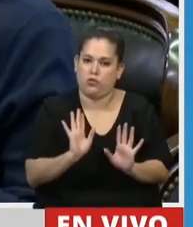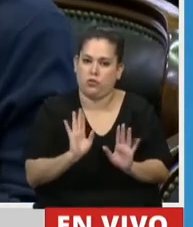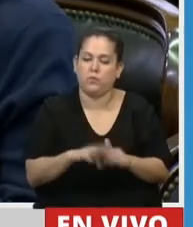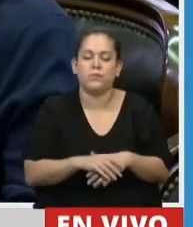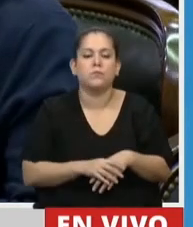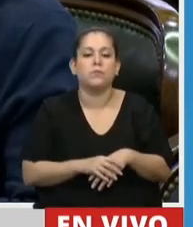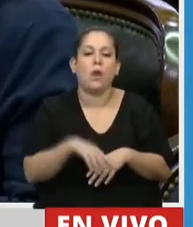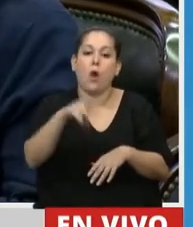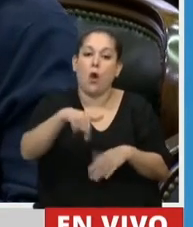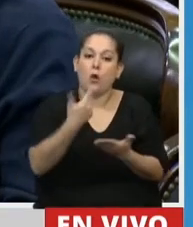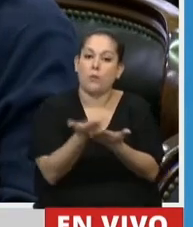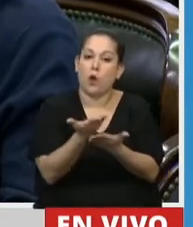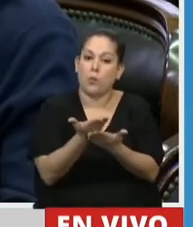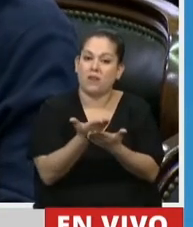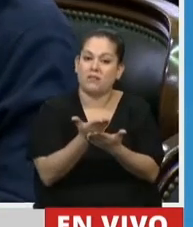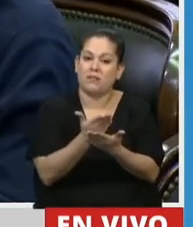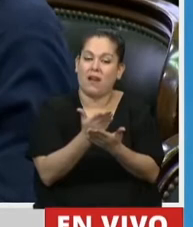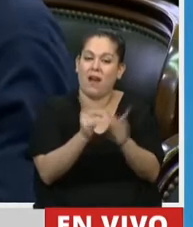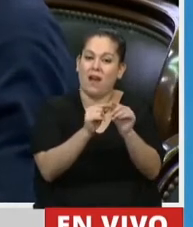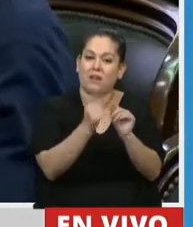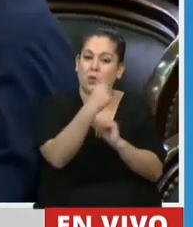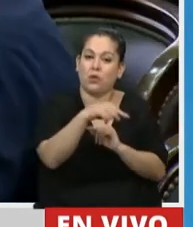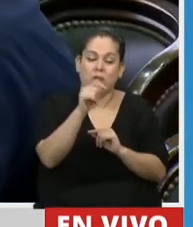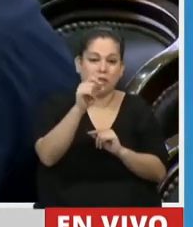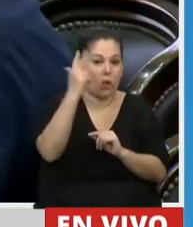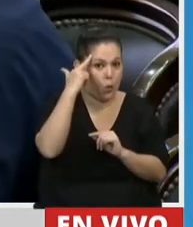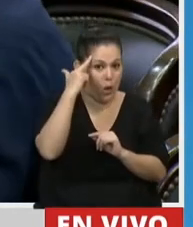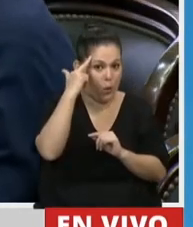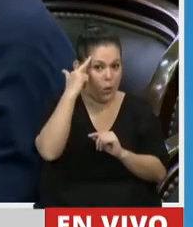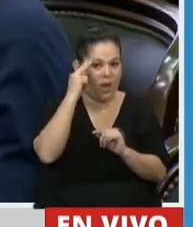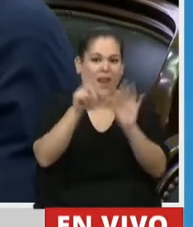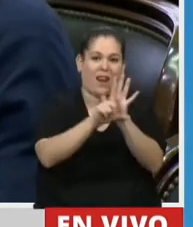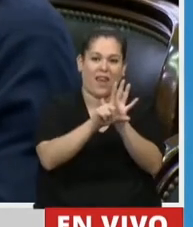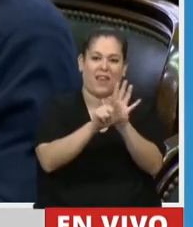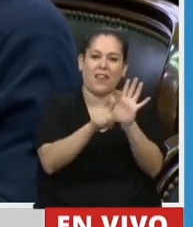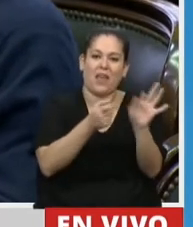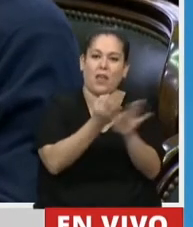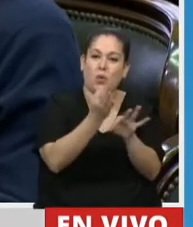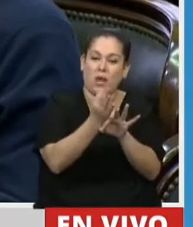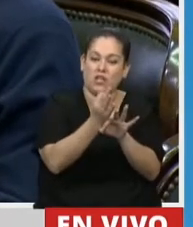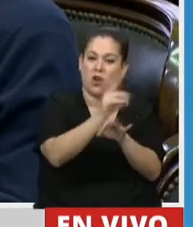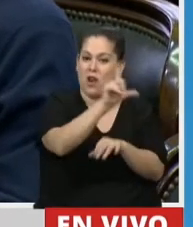modificación del artículo 109 de la Ley de Educación Nacional